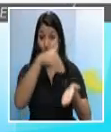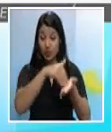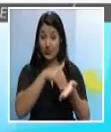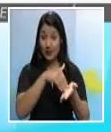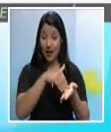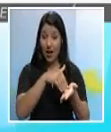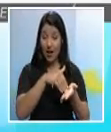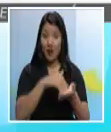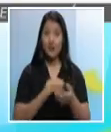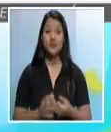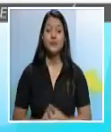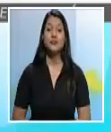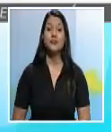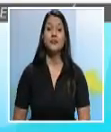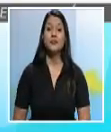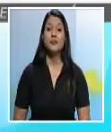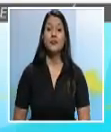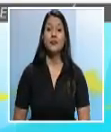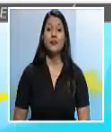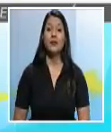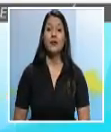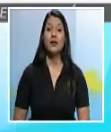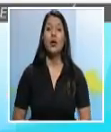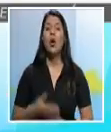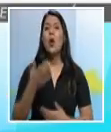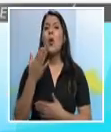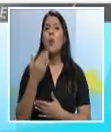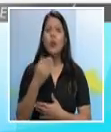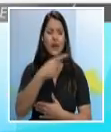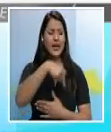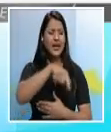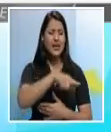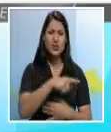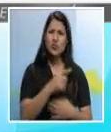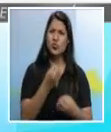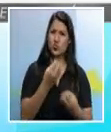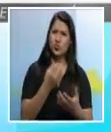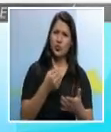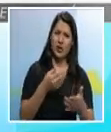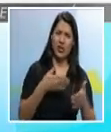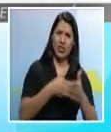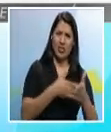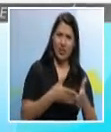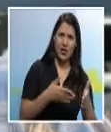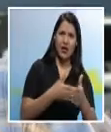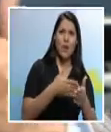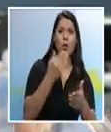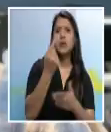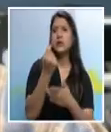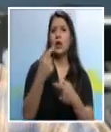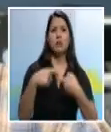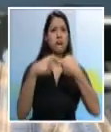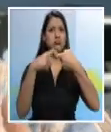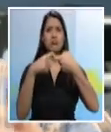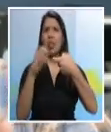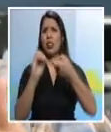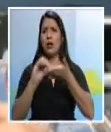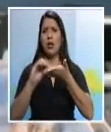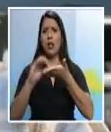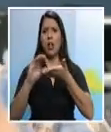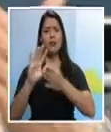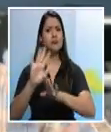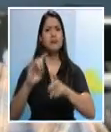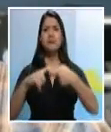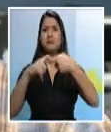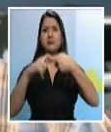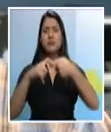hace tiempo vienen duramente siendo sacrificados con el congelamiento salarial. A partir de hoy que tendremos que